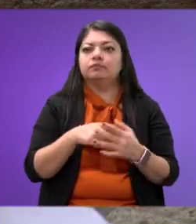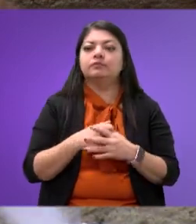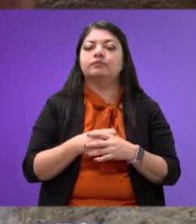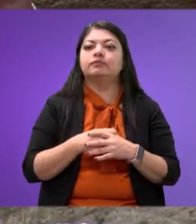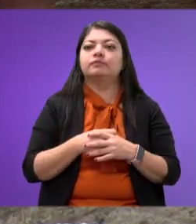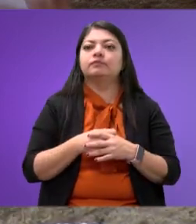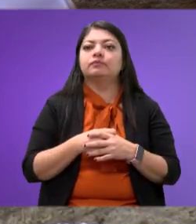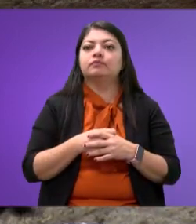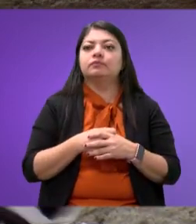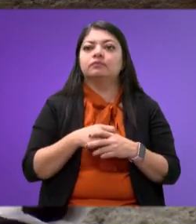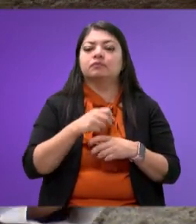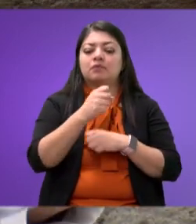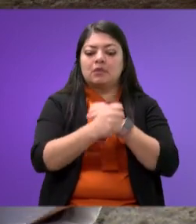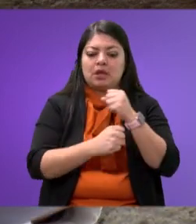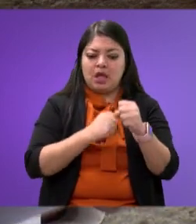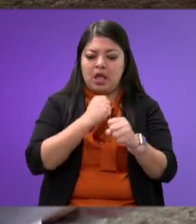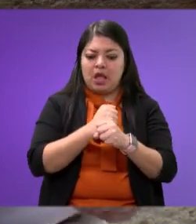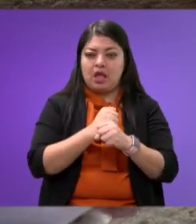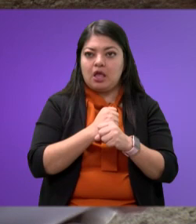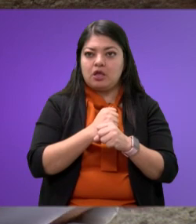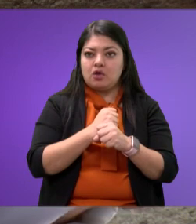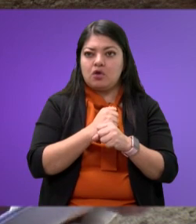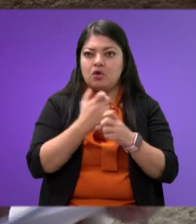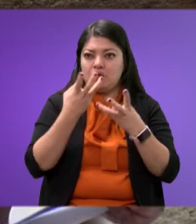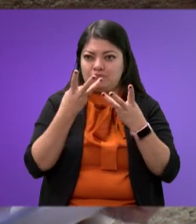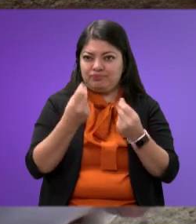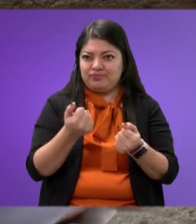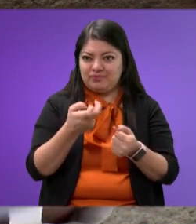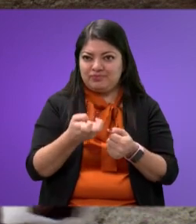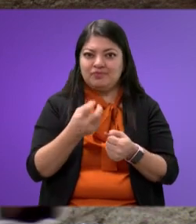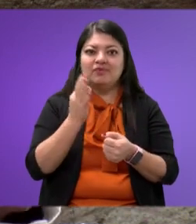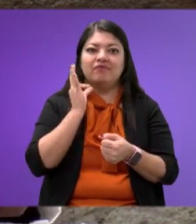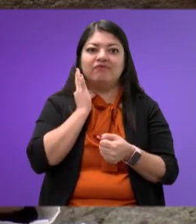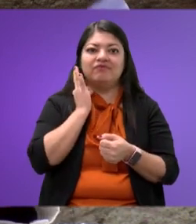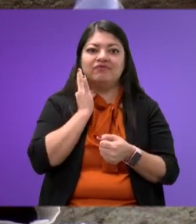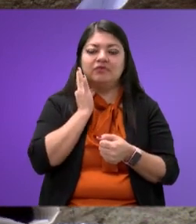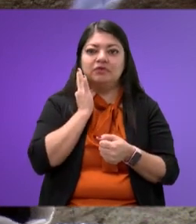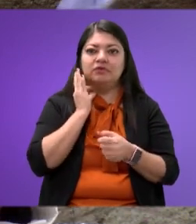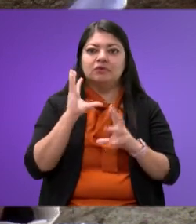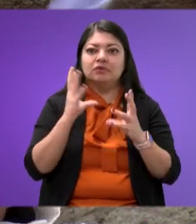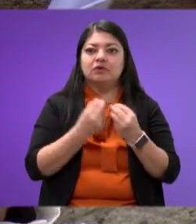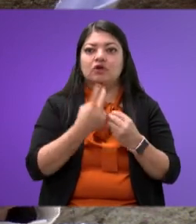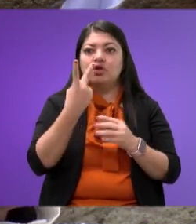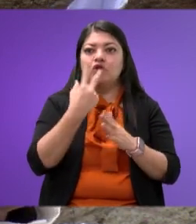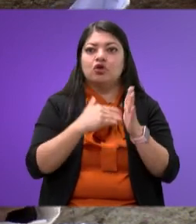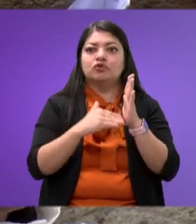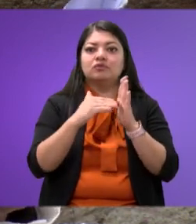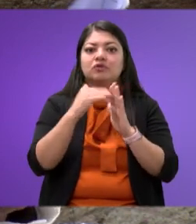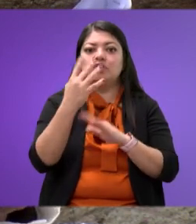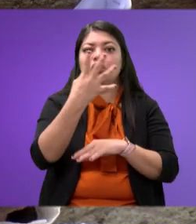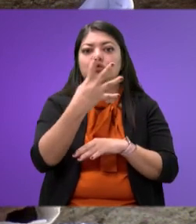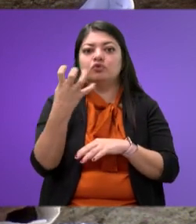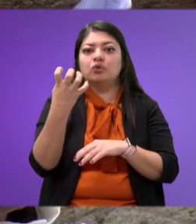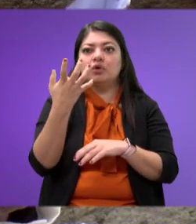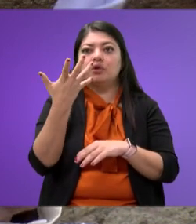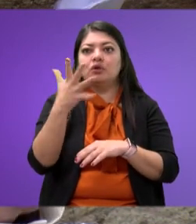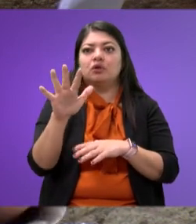El año, el presupuesto de ingresos para esta fiscalía fue de 2.410